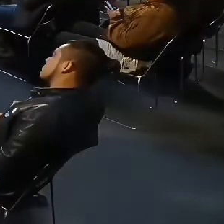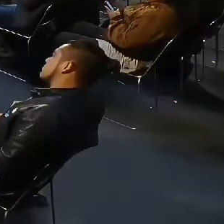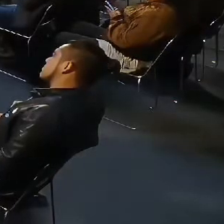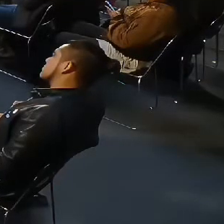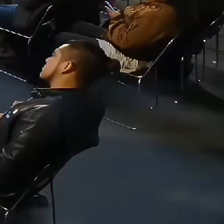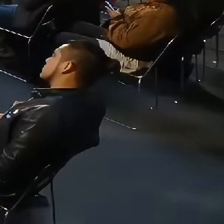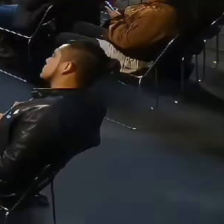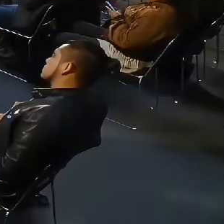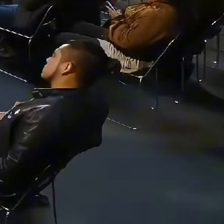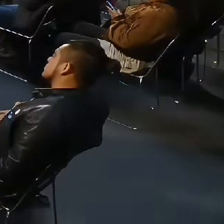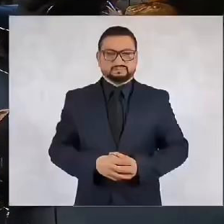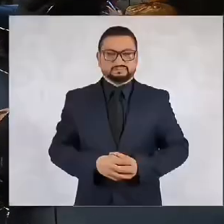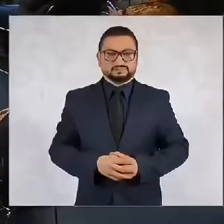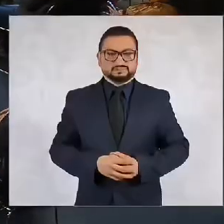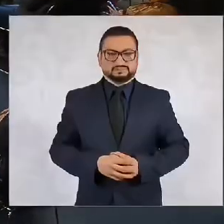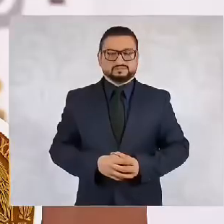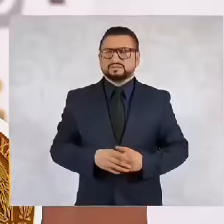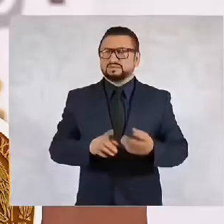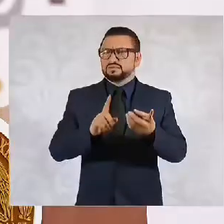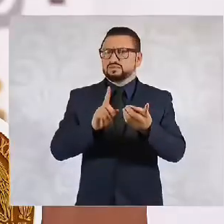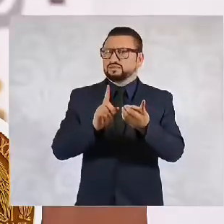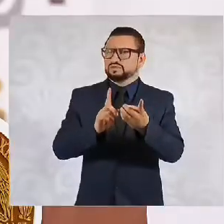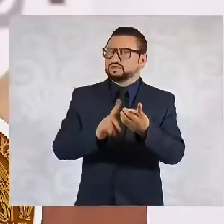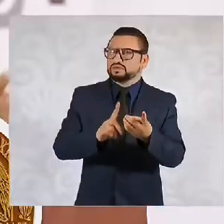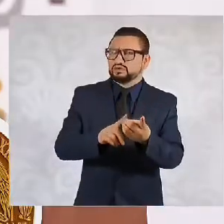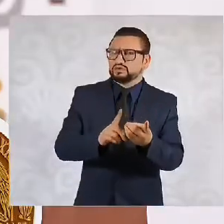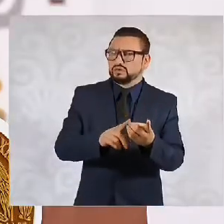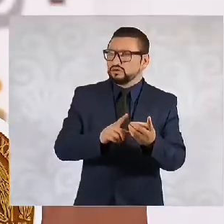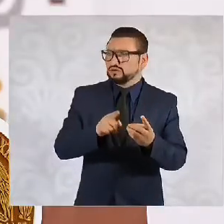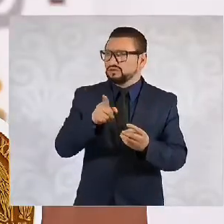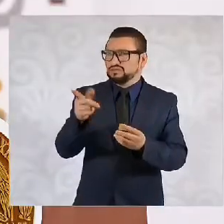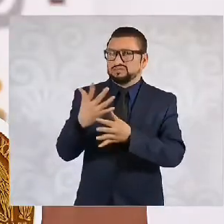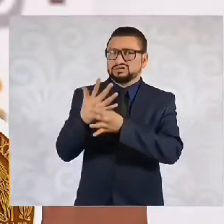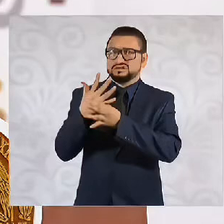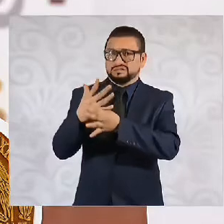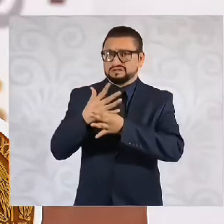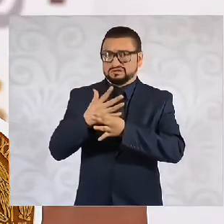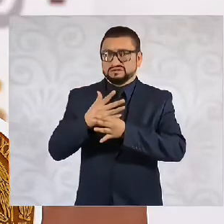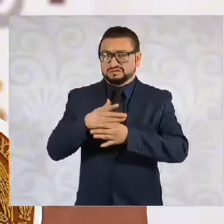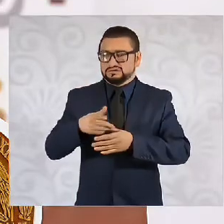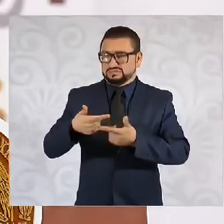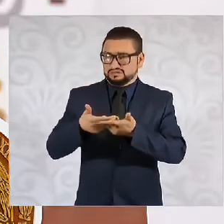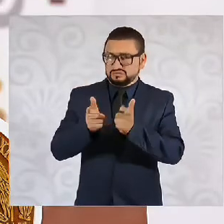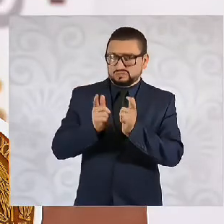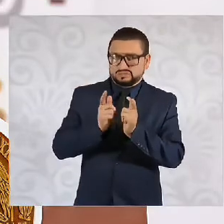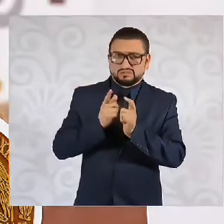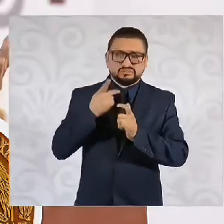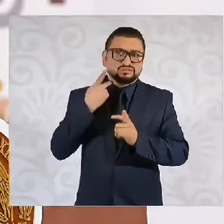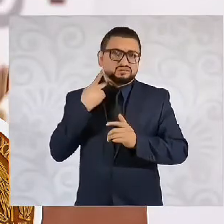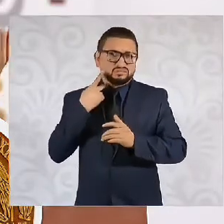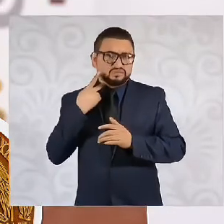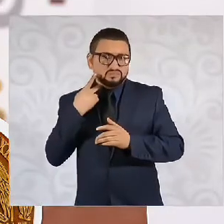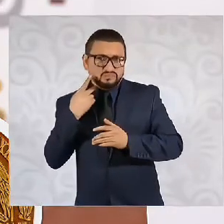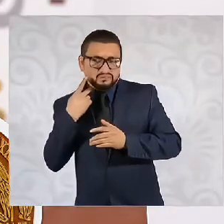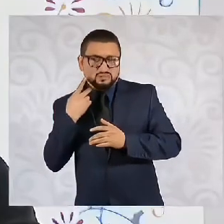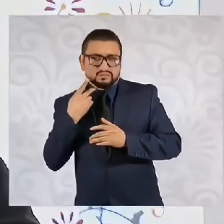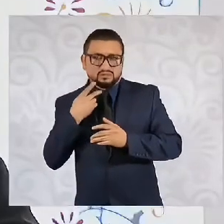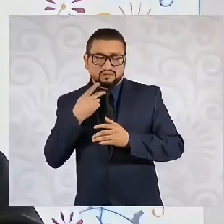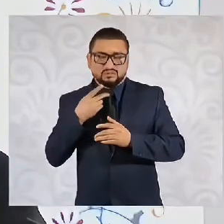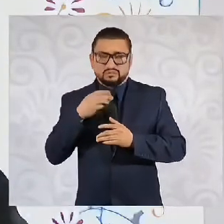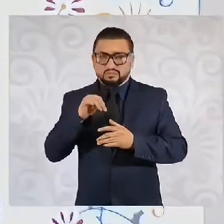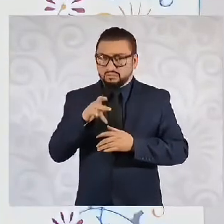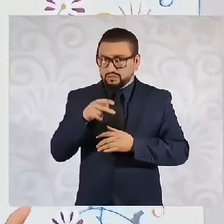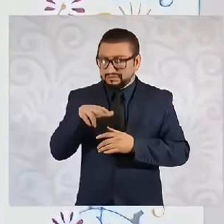¿De dónde dicen que Morena va a poner a sus jueces? No, lo que pasa ahora es que es